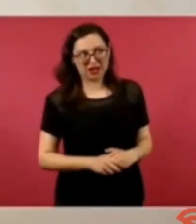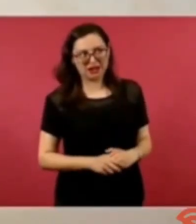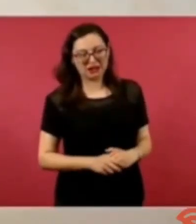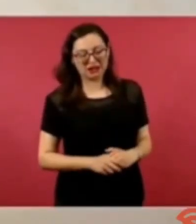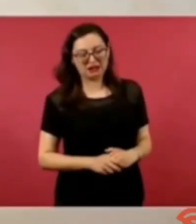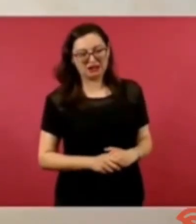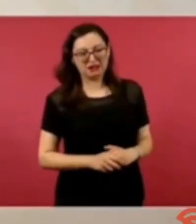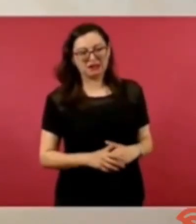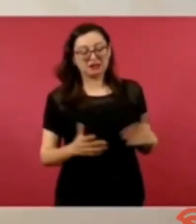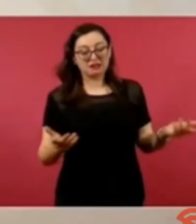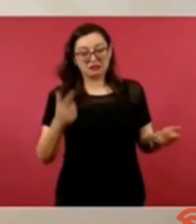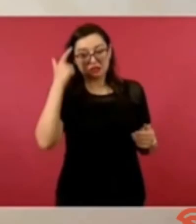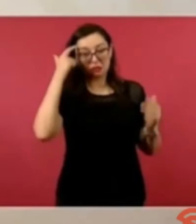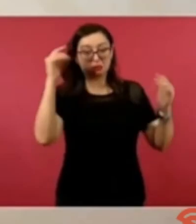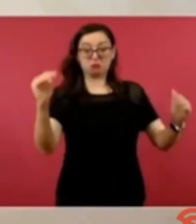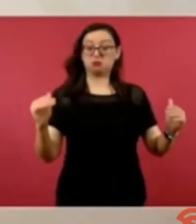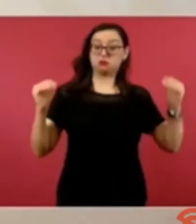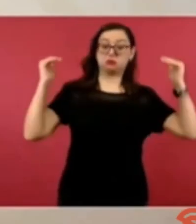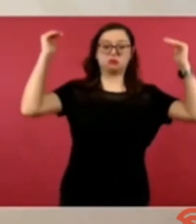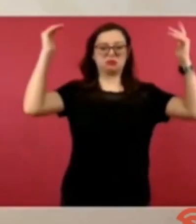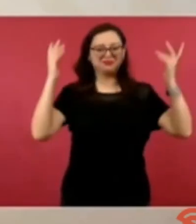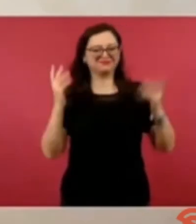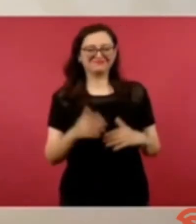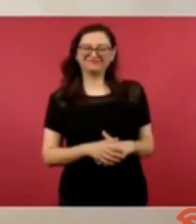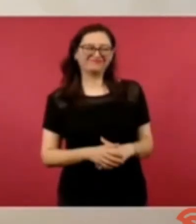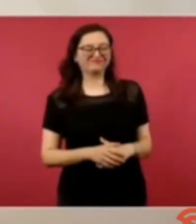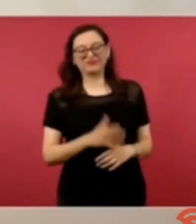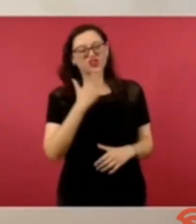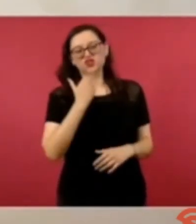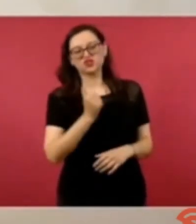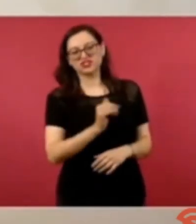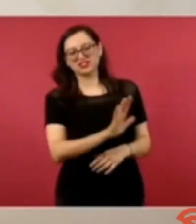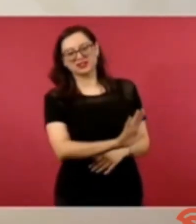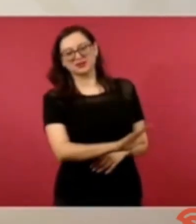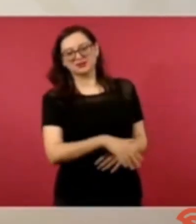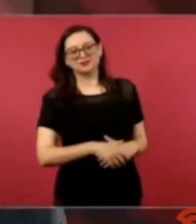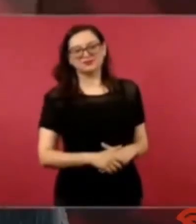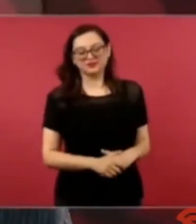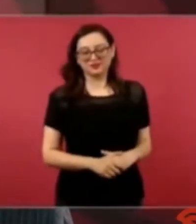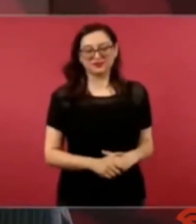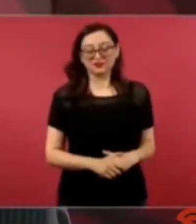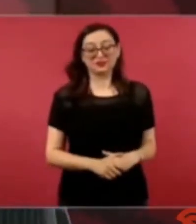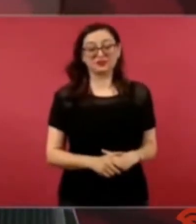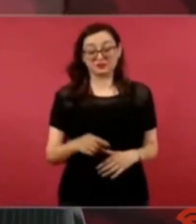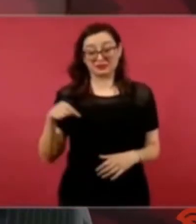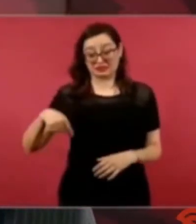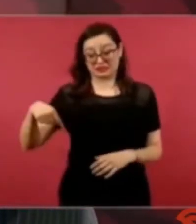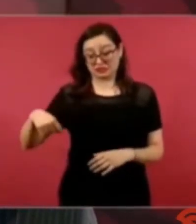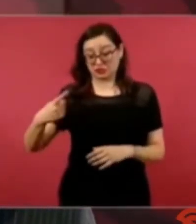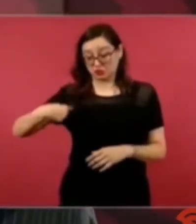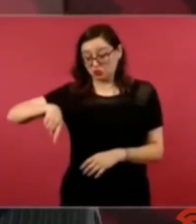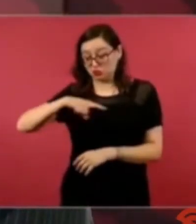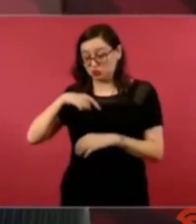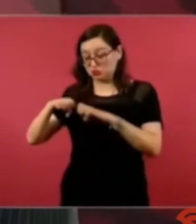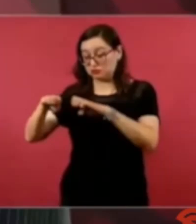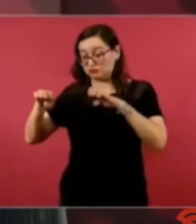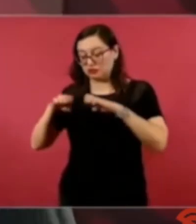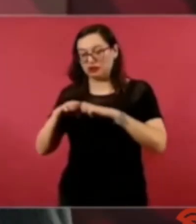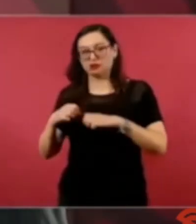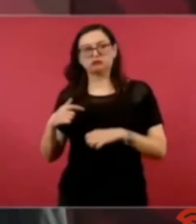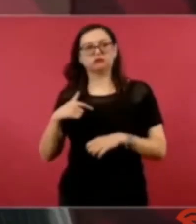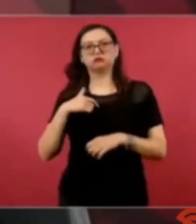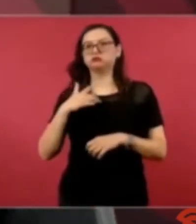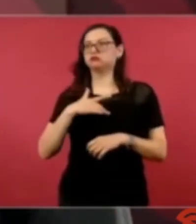porque hay esa idea entonces en el movimiento nuestro eso se tiene que cuidar nada de que